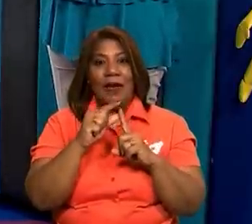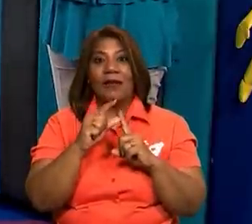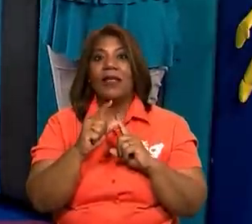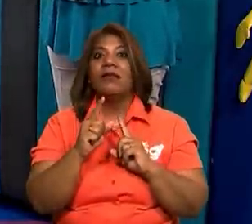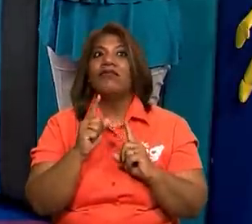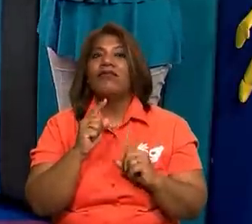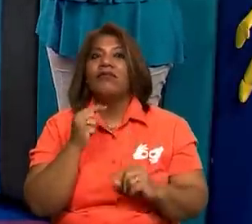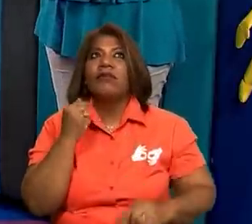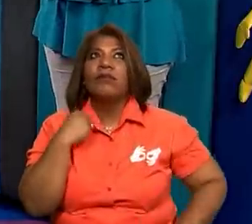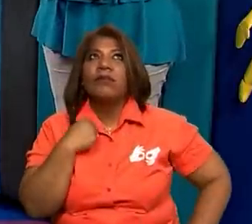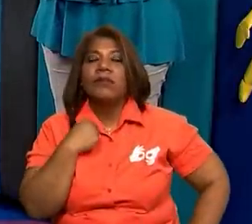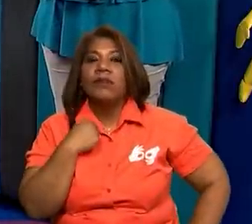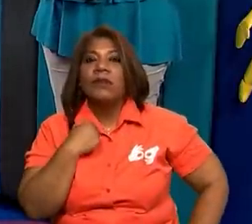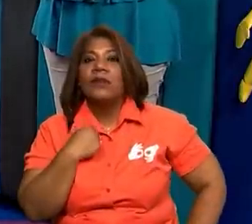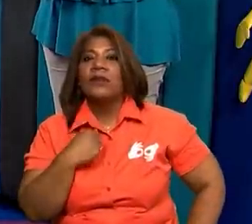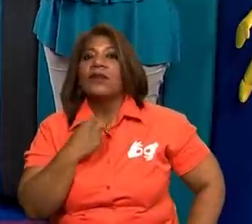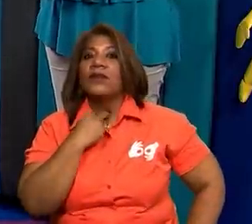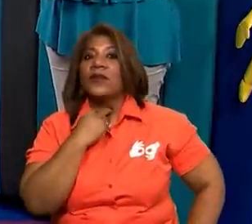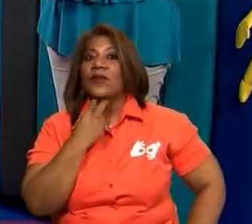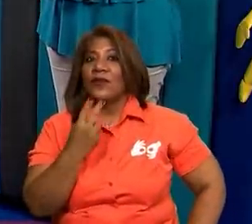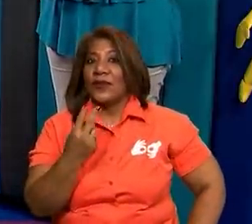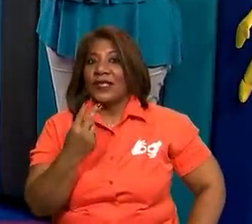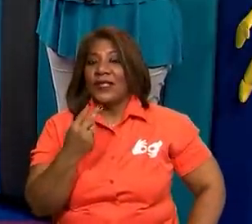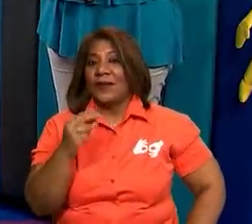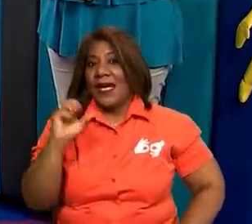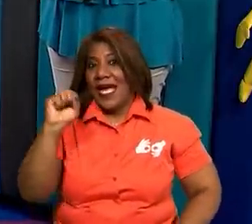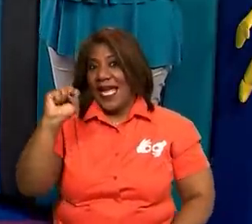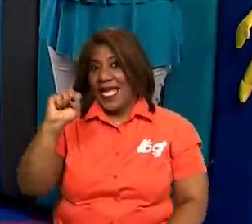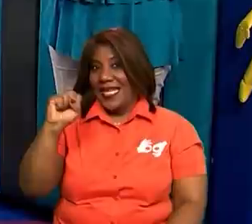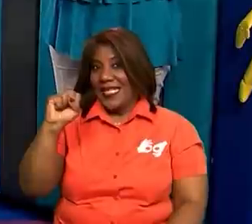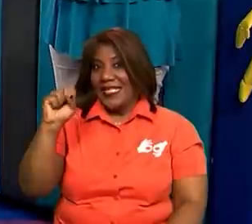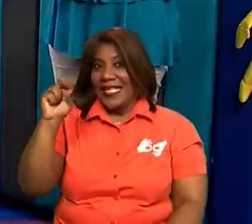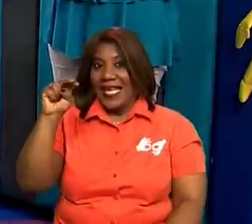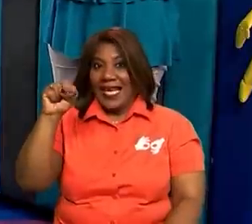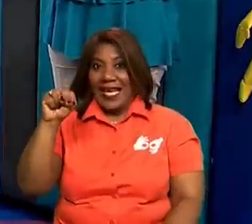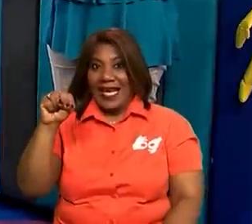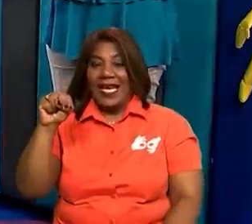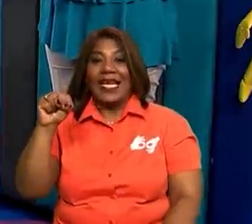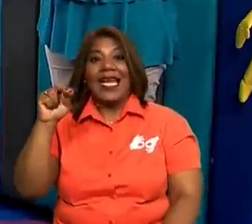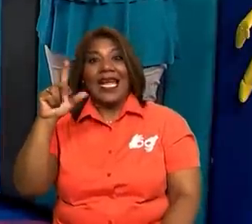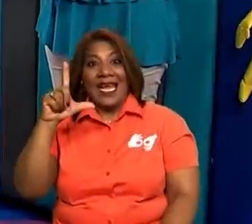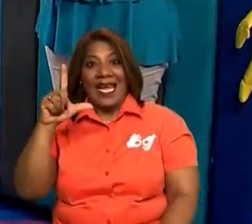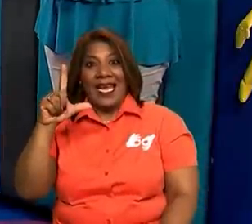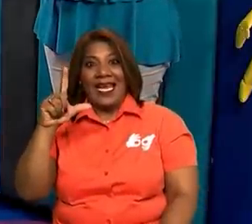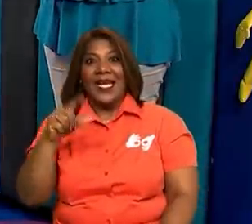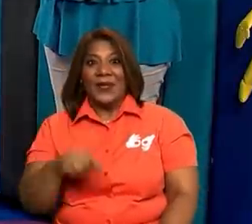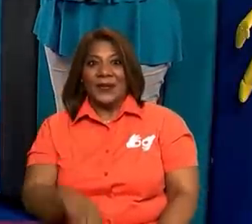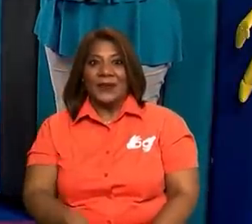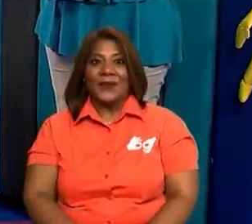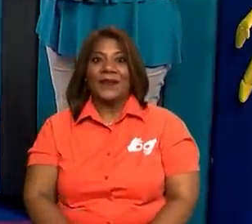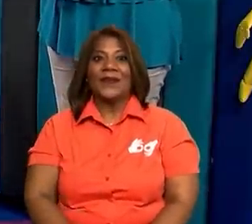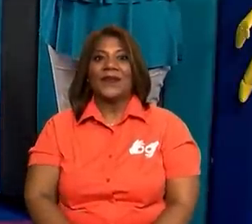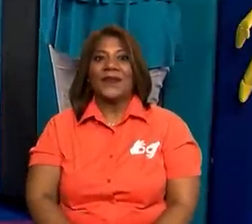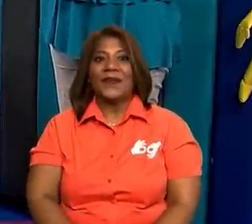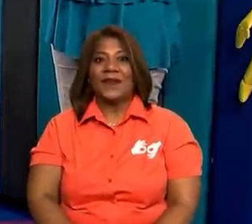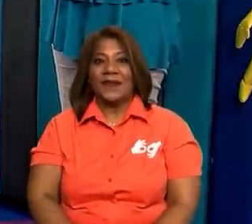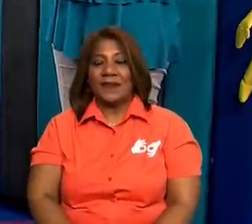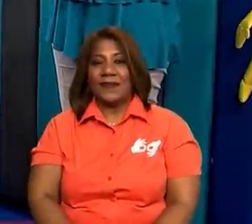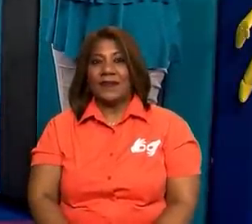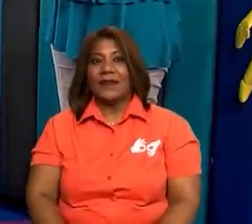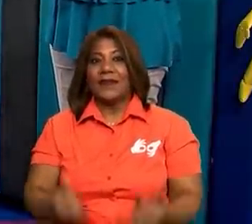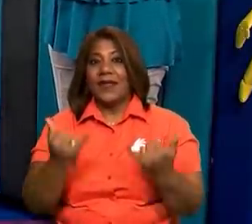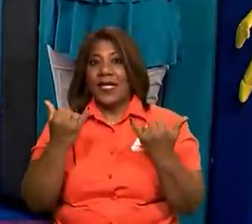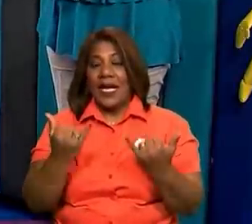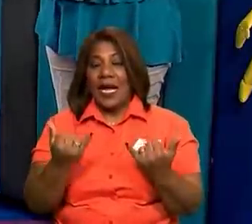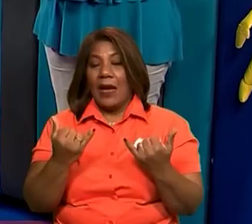identificar si alguno de los fonemas que trabajamos hoy están en alguna de esas palabras. Bien. Ahora